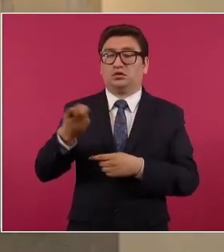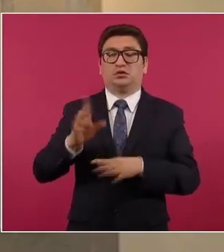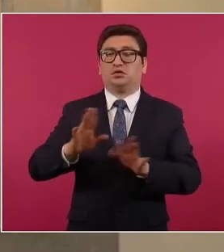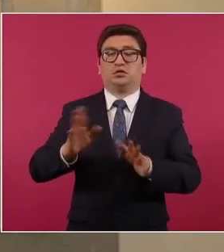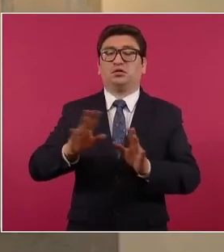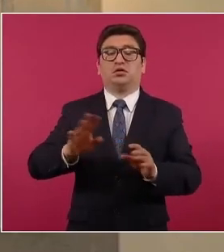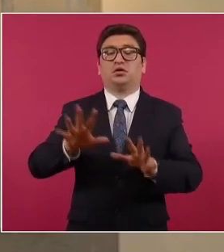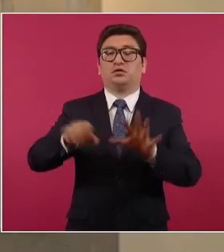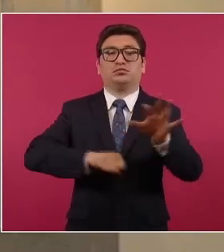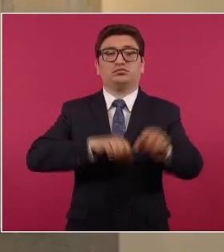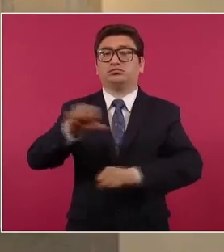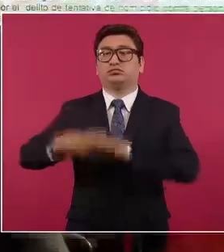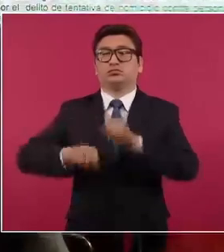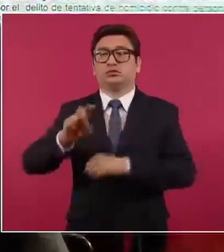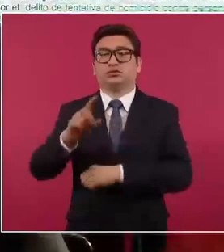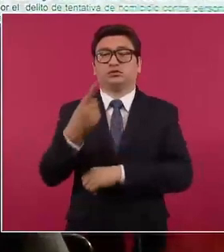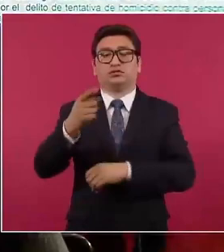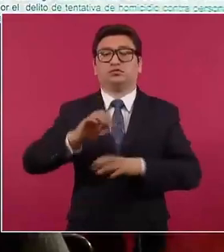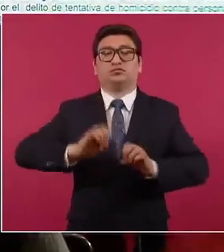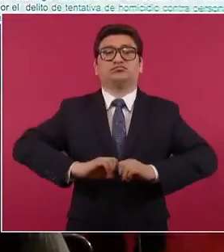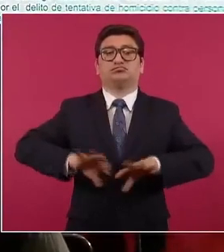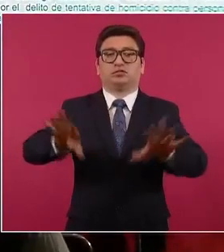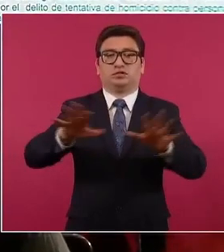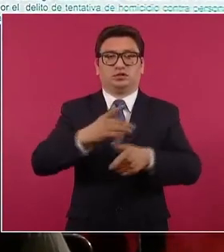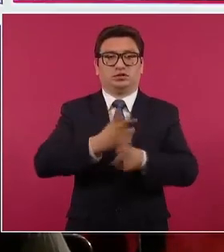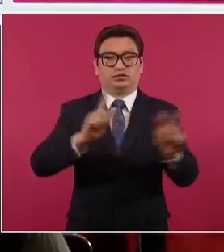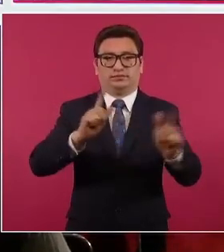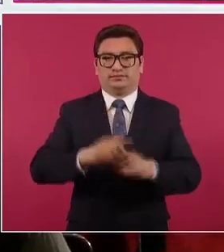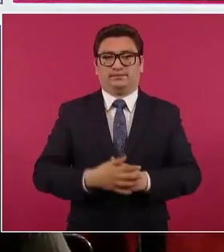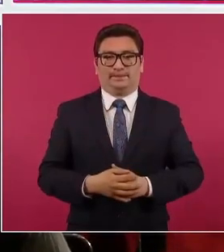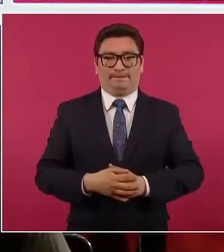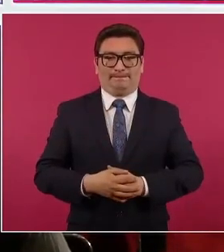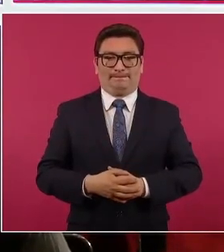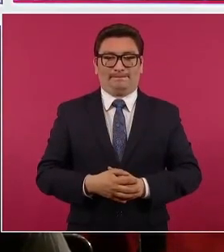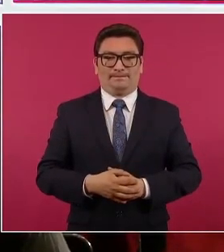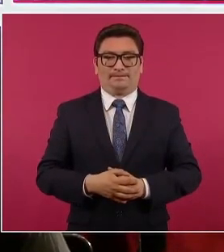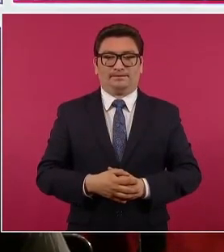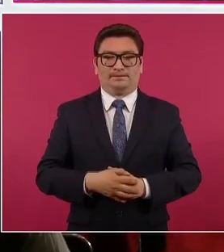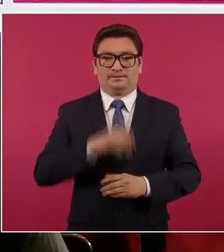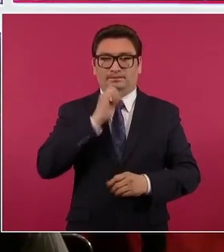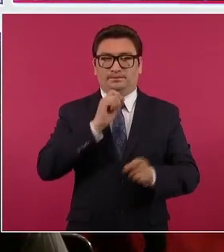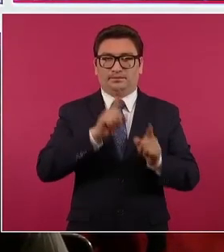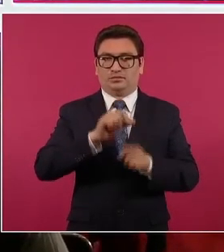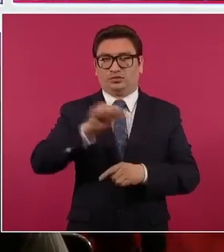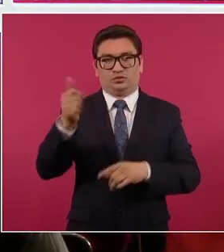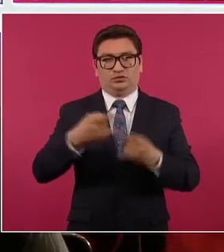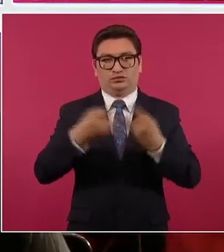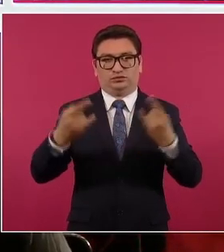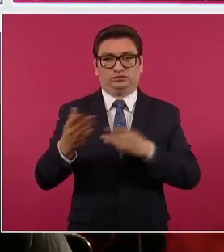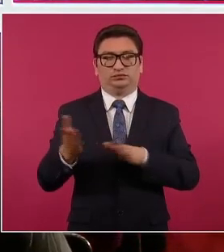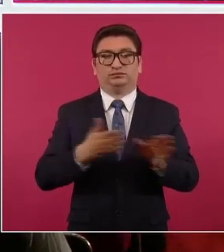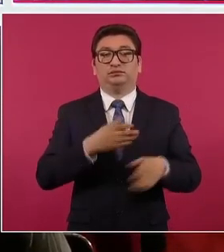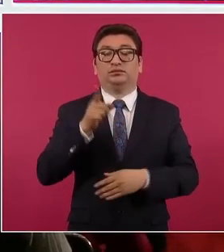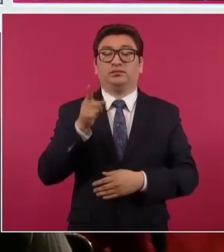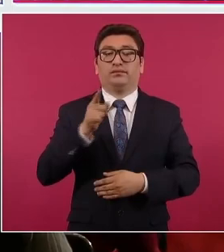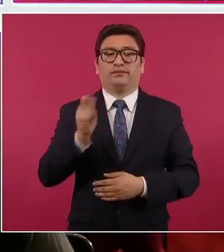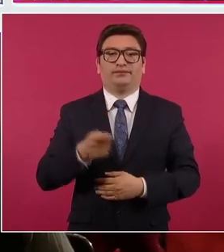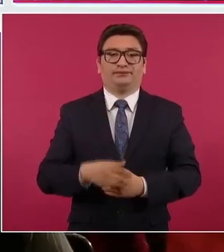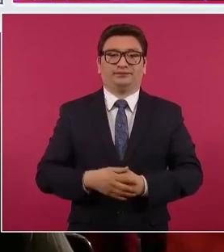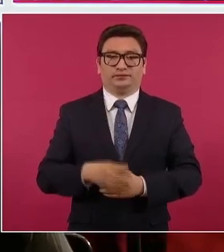legal detención de los 31 y ponerlos en libertad. También otro caso de